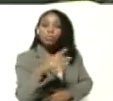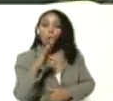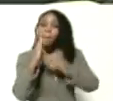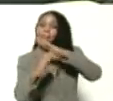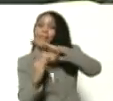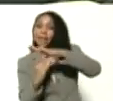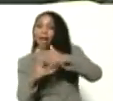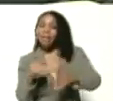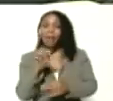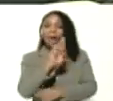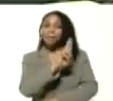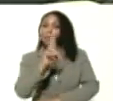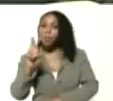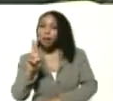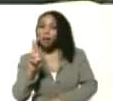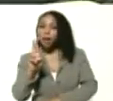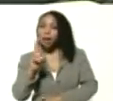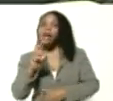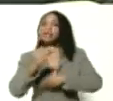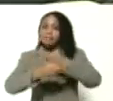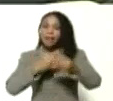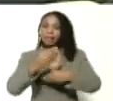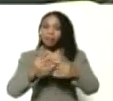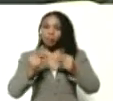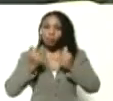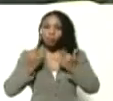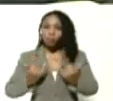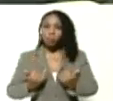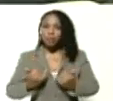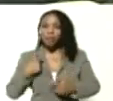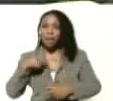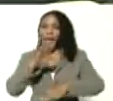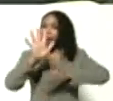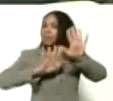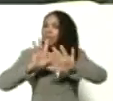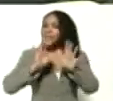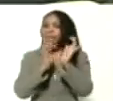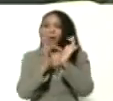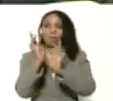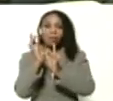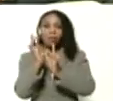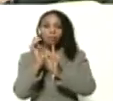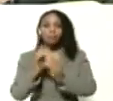de la República, procédase de manera inmediata, desde el 15 de abril,